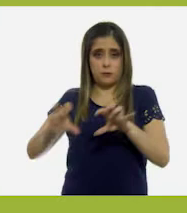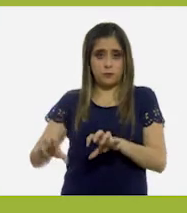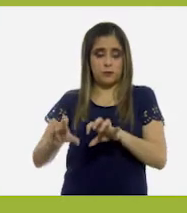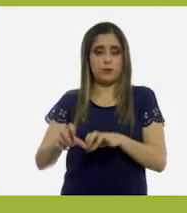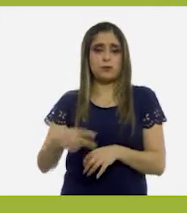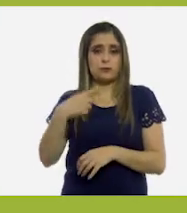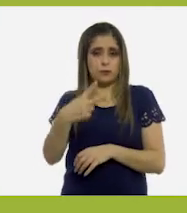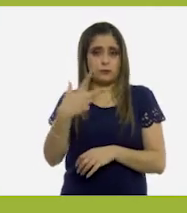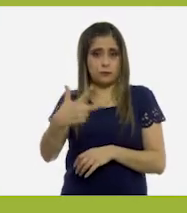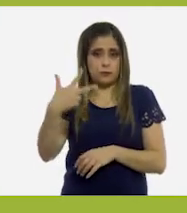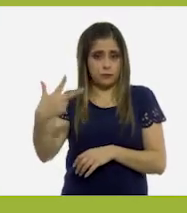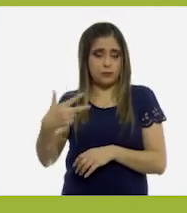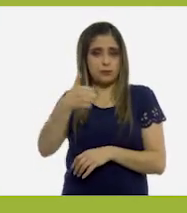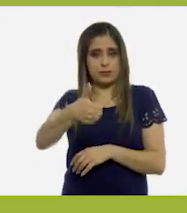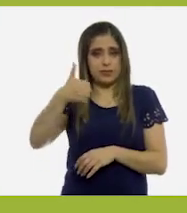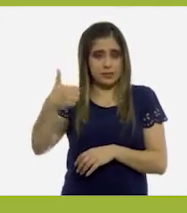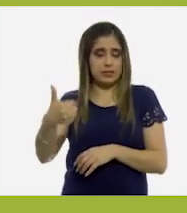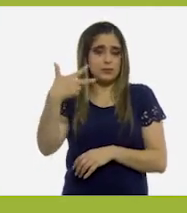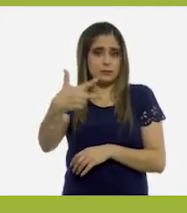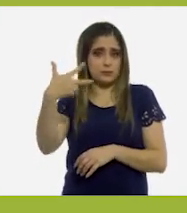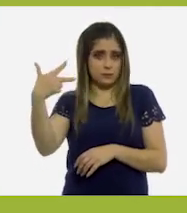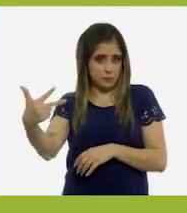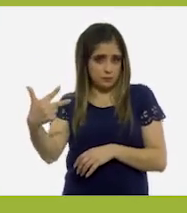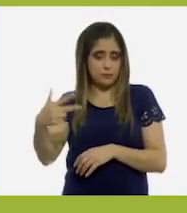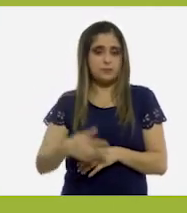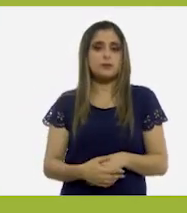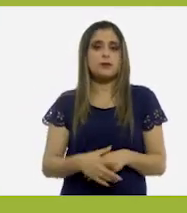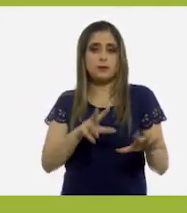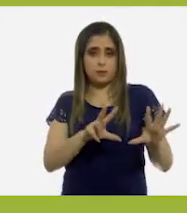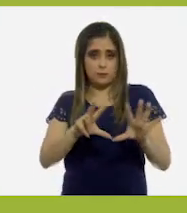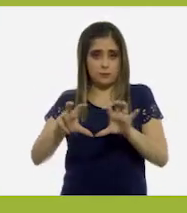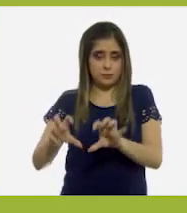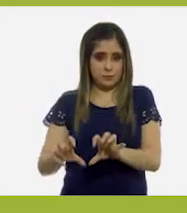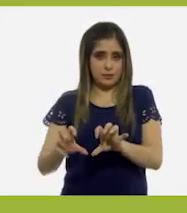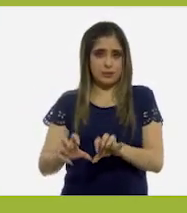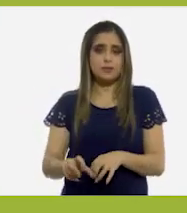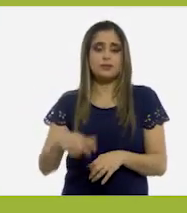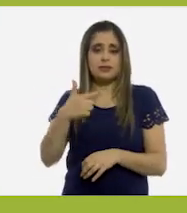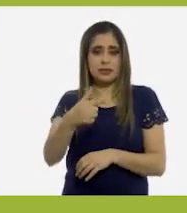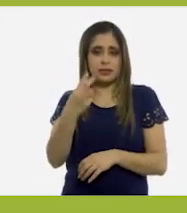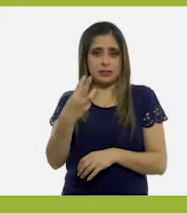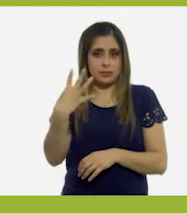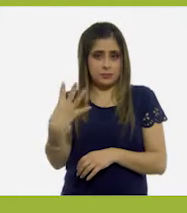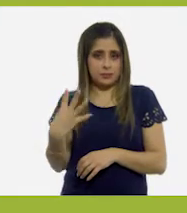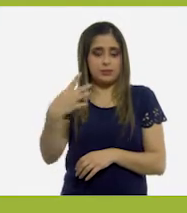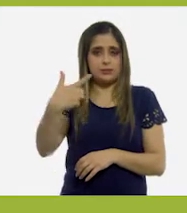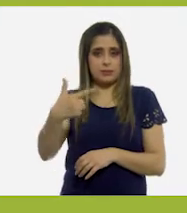800-288-6688 y 800-734